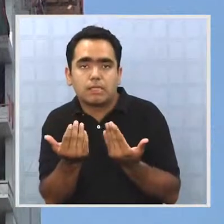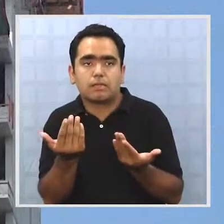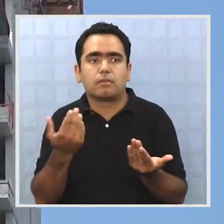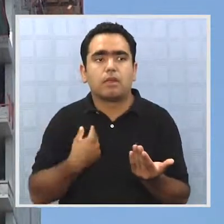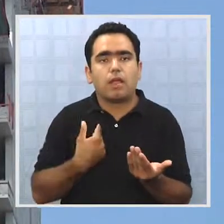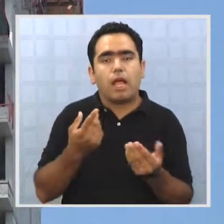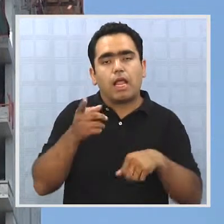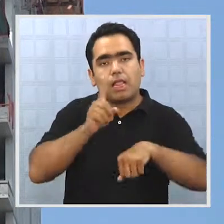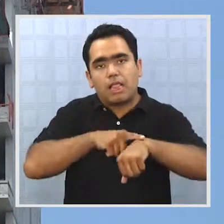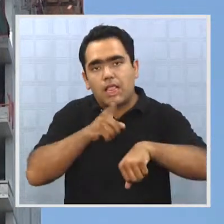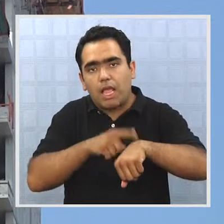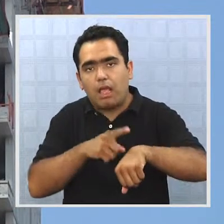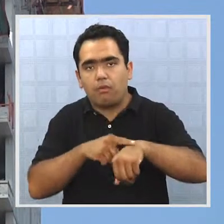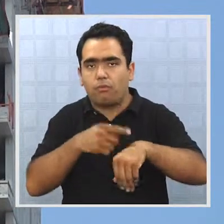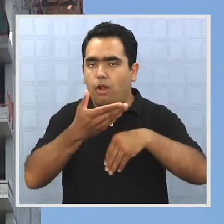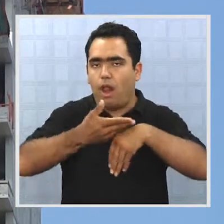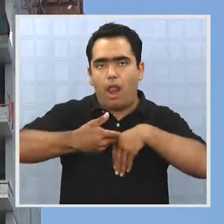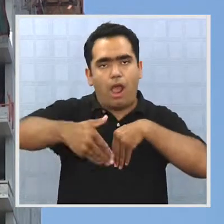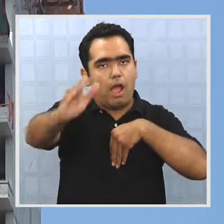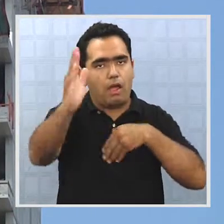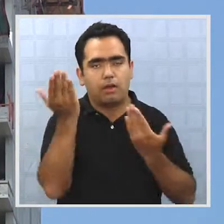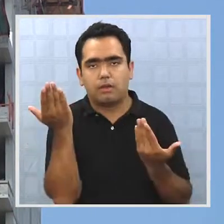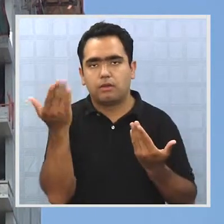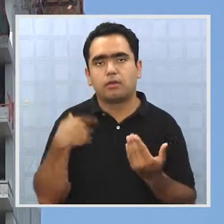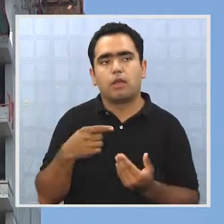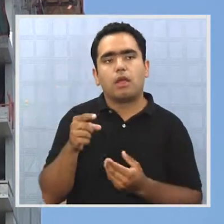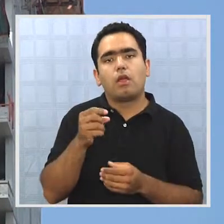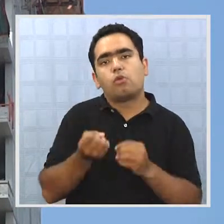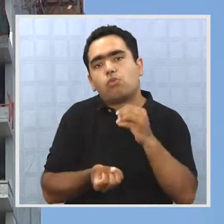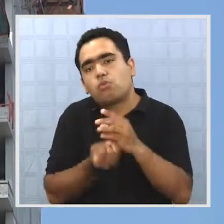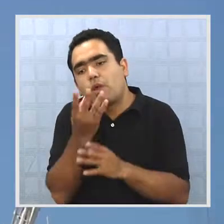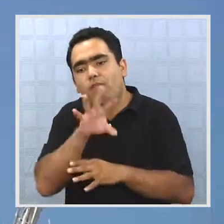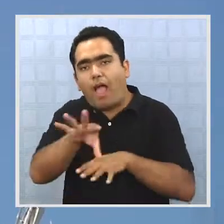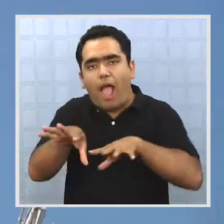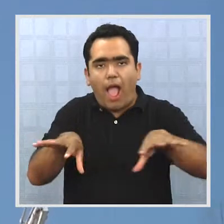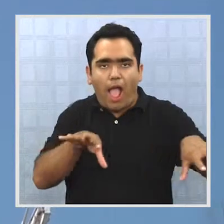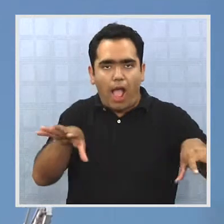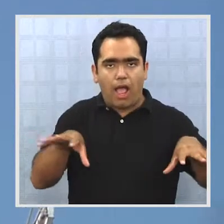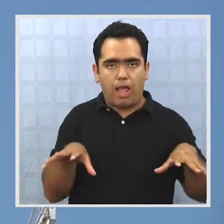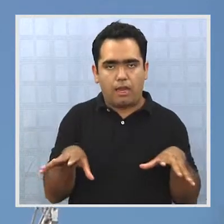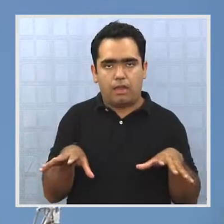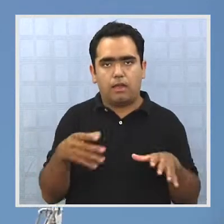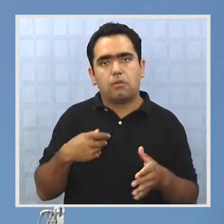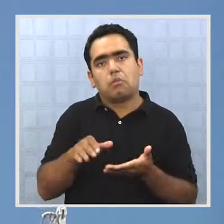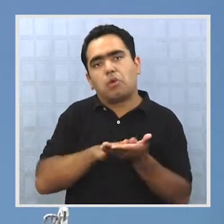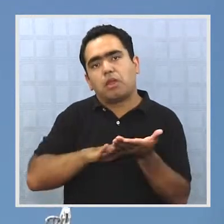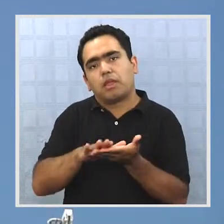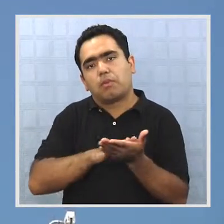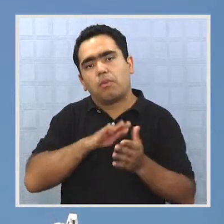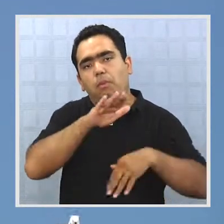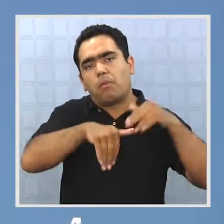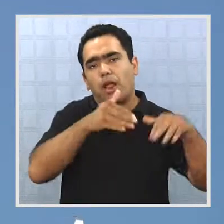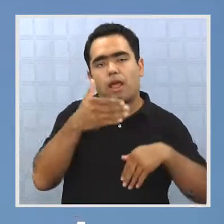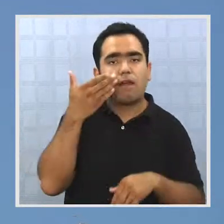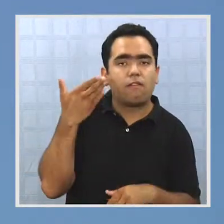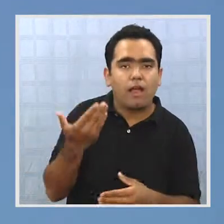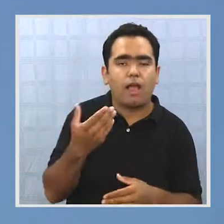solución, pero no al corto plazo, sino que a más largo plazo, es la inclusión de nuevas áreas a la comuna, como es Playa